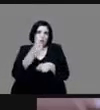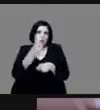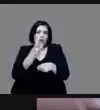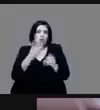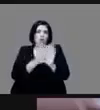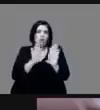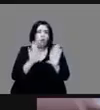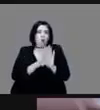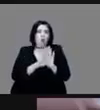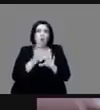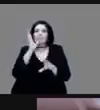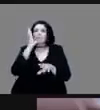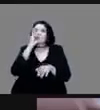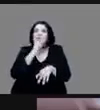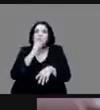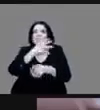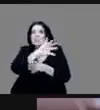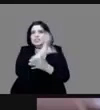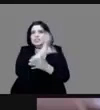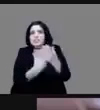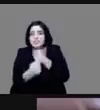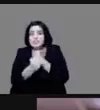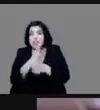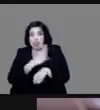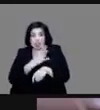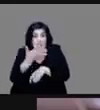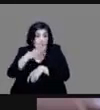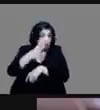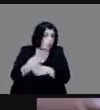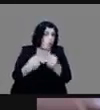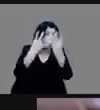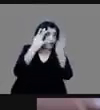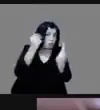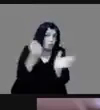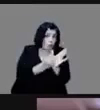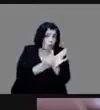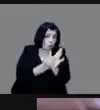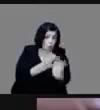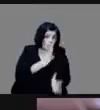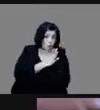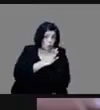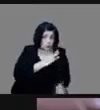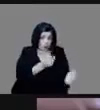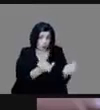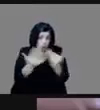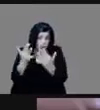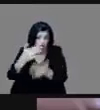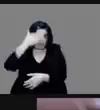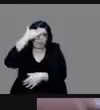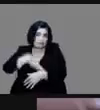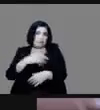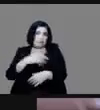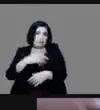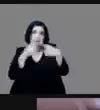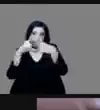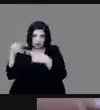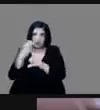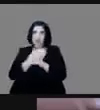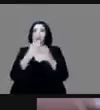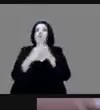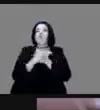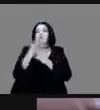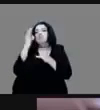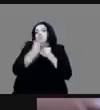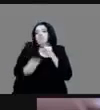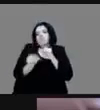atrapados, ¿no? ¿Hay algún aproximado? Sabemos de diferentes elementos que se han encontrado últimamente,